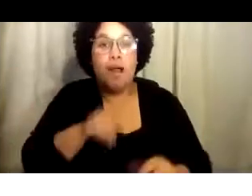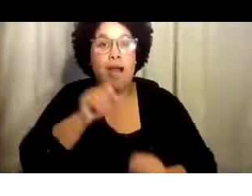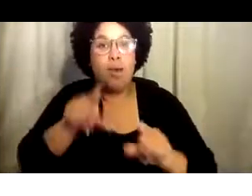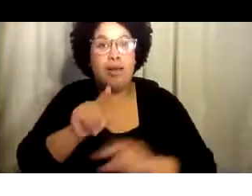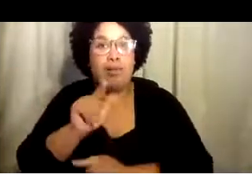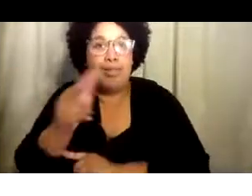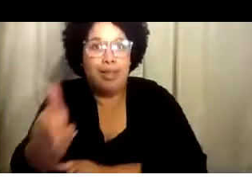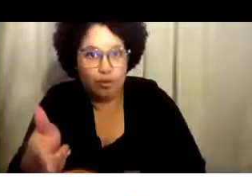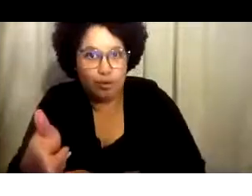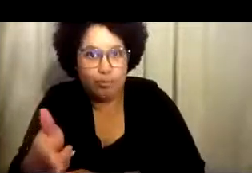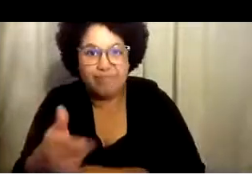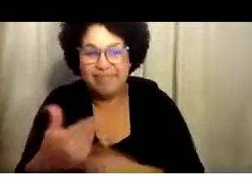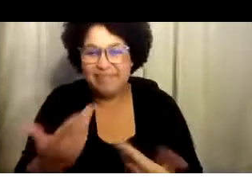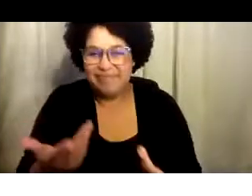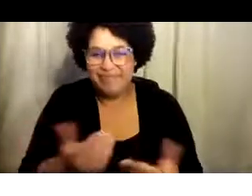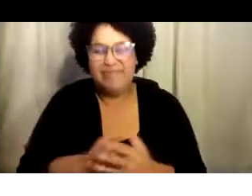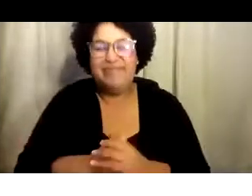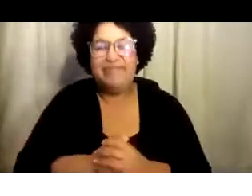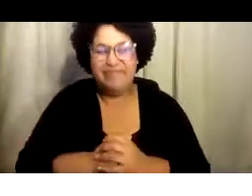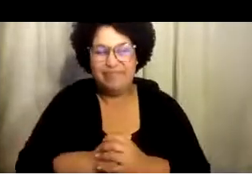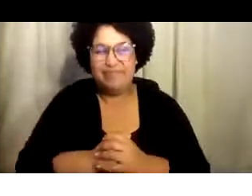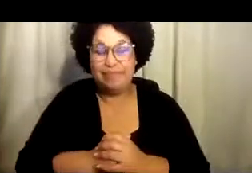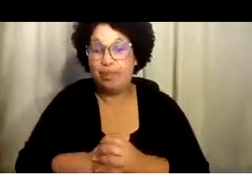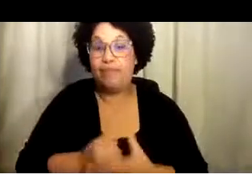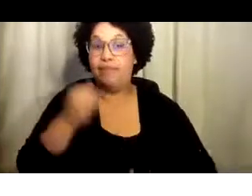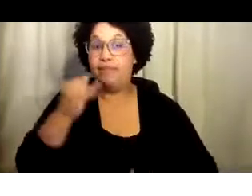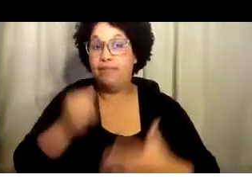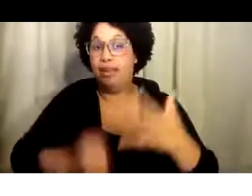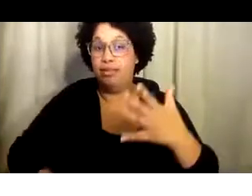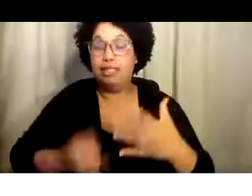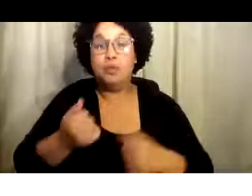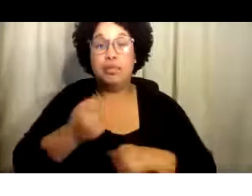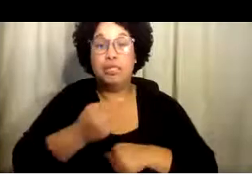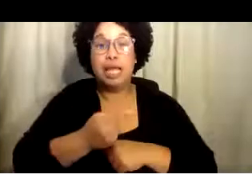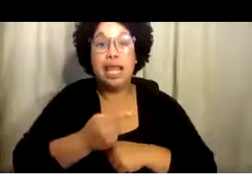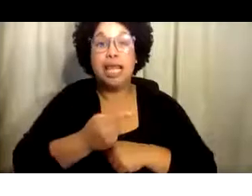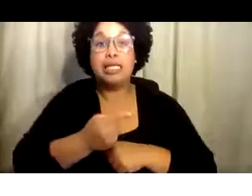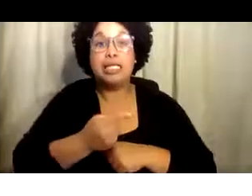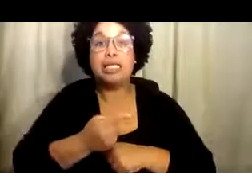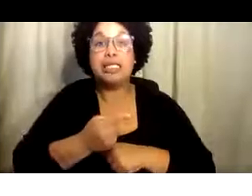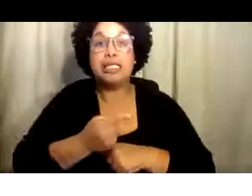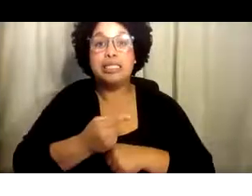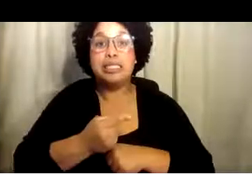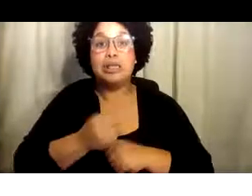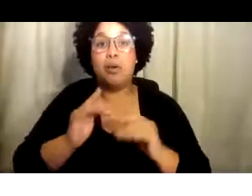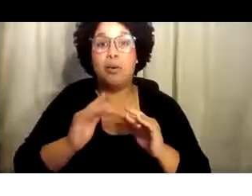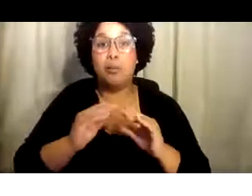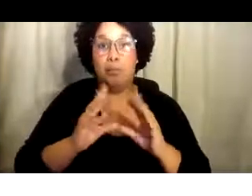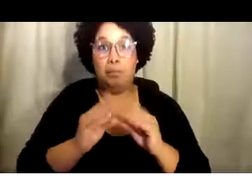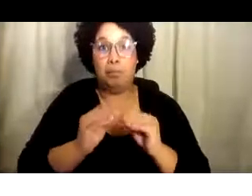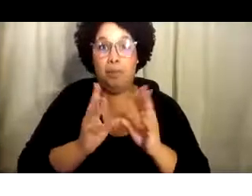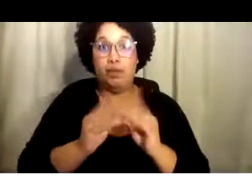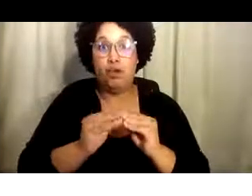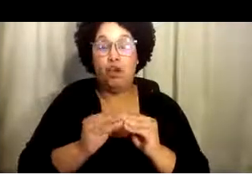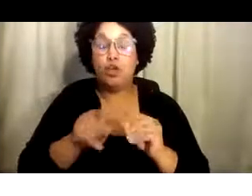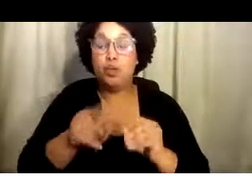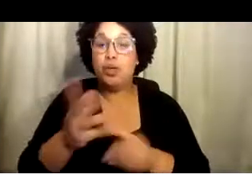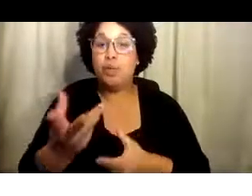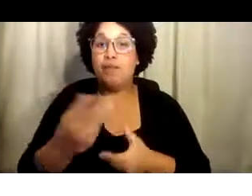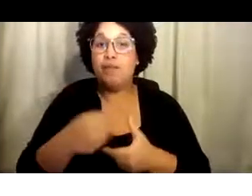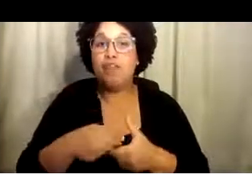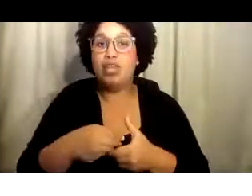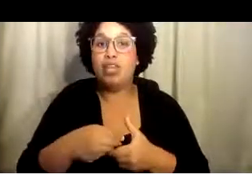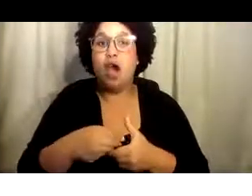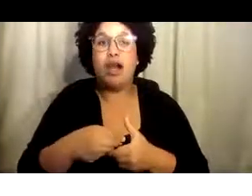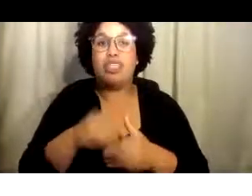ofrecerle información adicional y los materiales después del seminario web. Finalmente, después del seminario web, día de hoy le pediremos